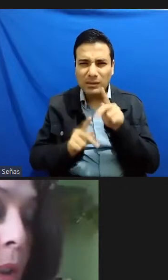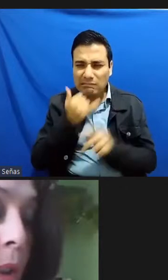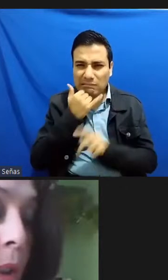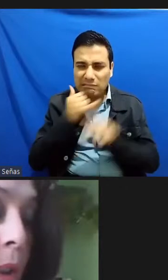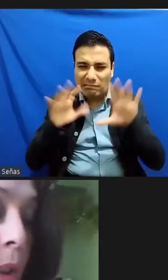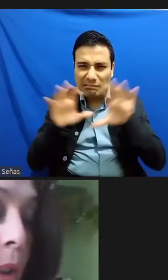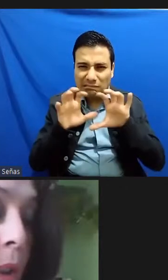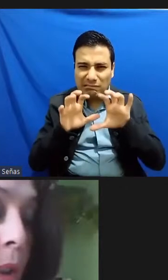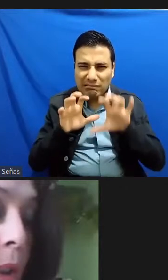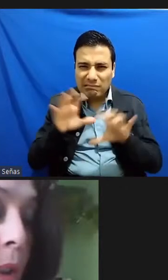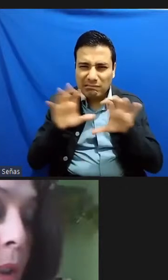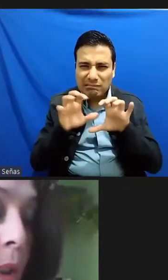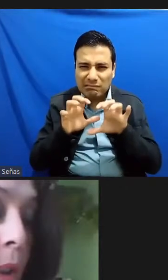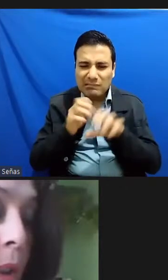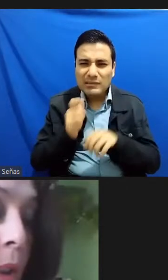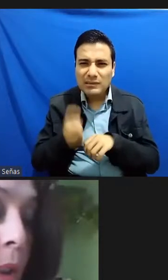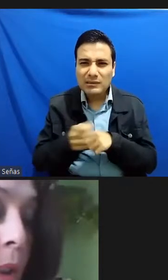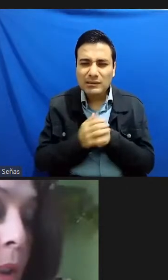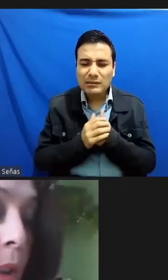interesaba